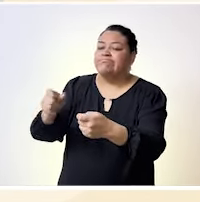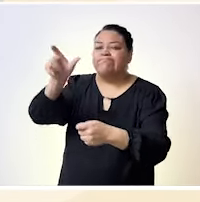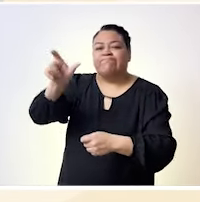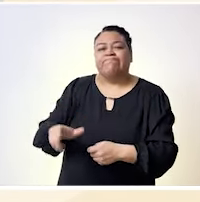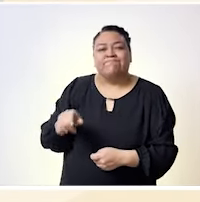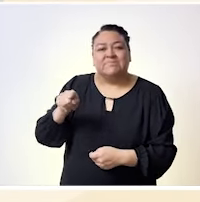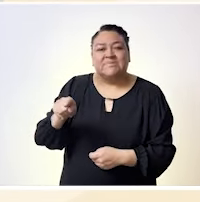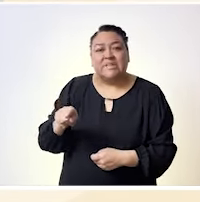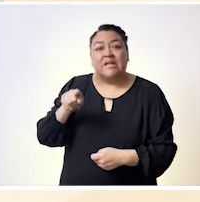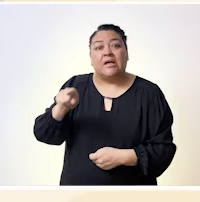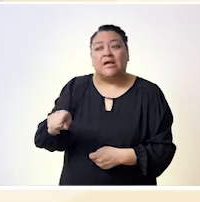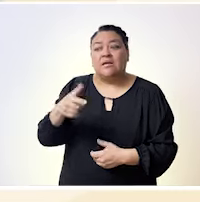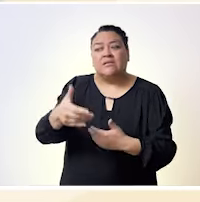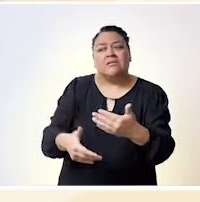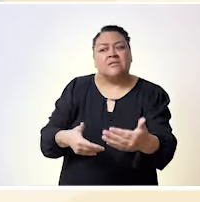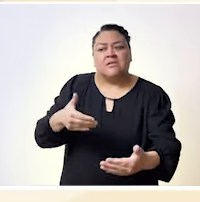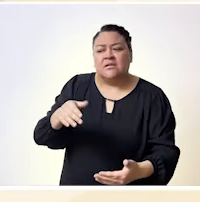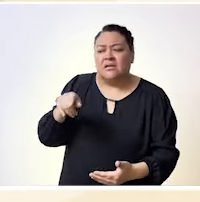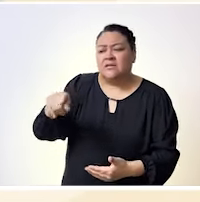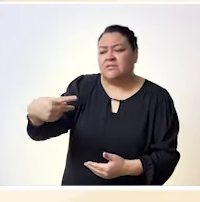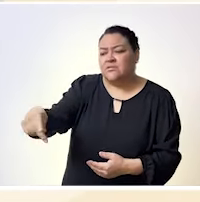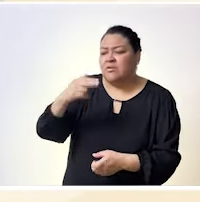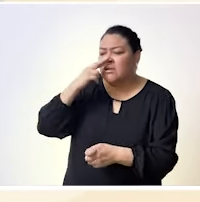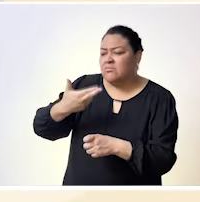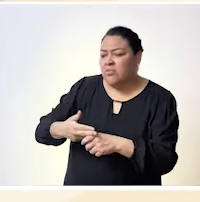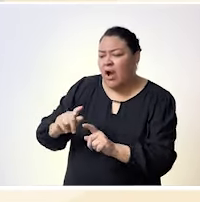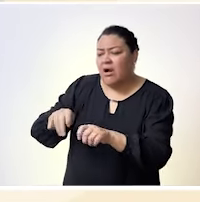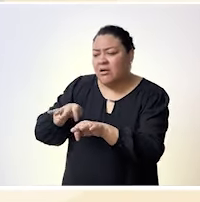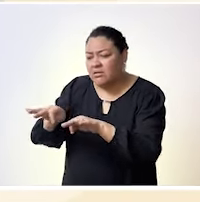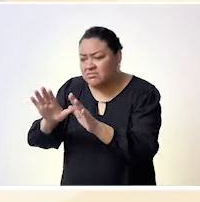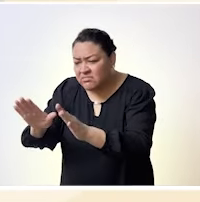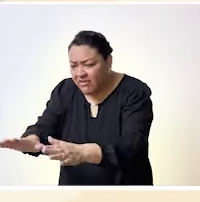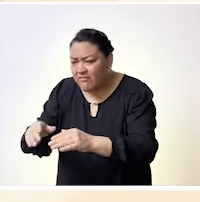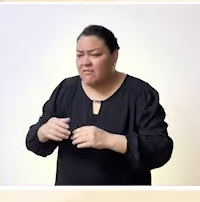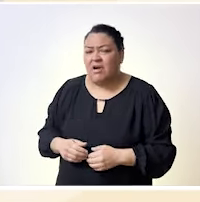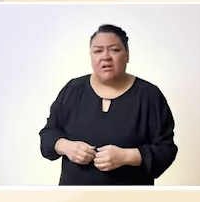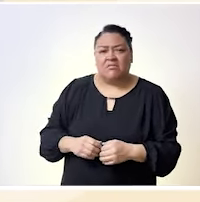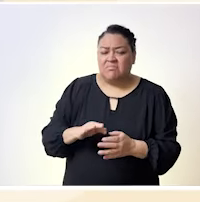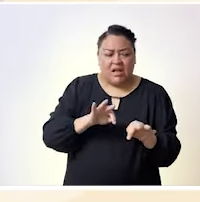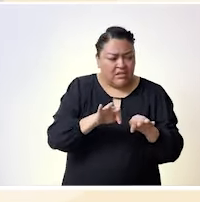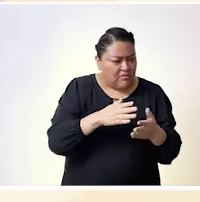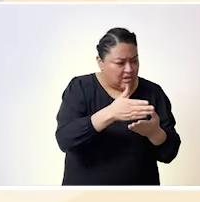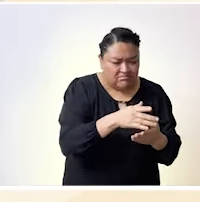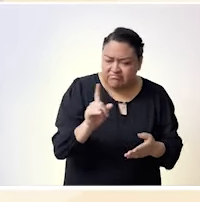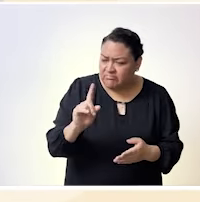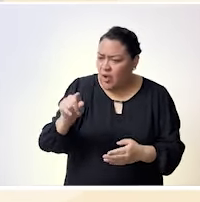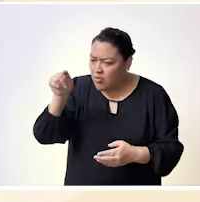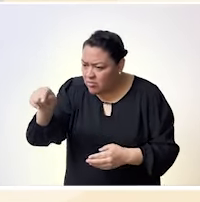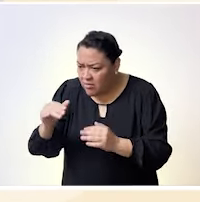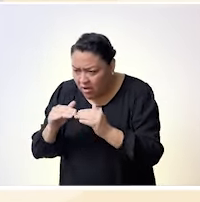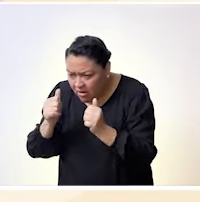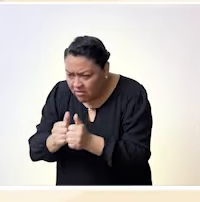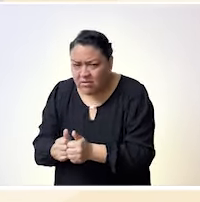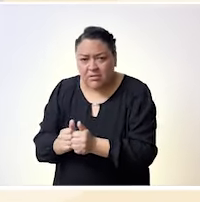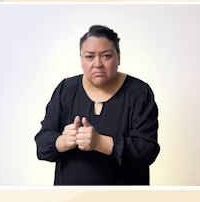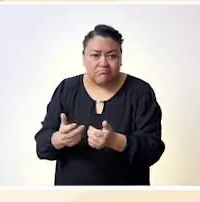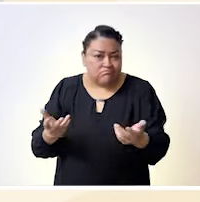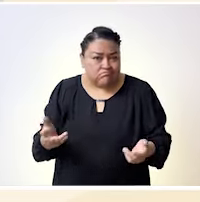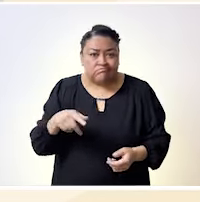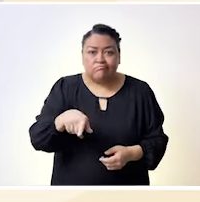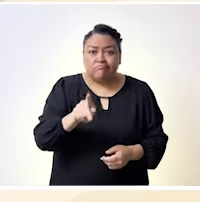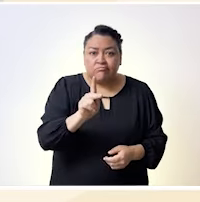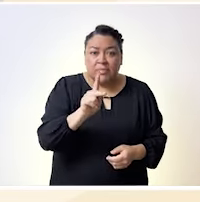que en muchas ocasiones llegan a determinar los espacios públicos y privados que ocupamos.